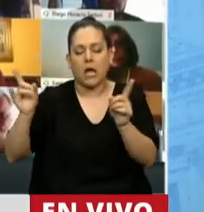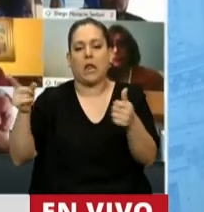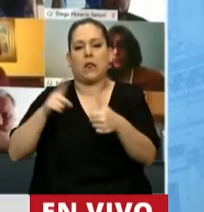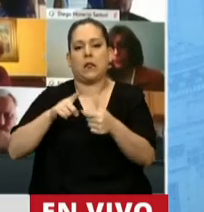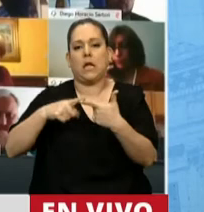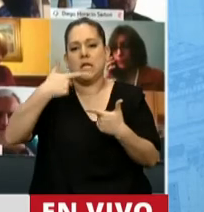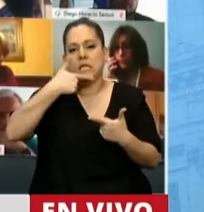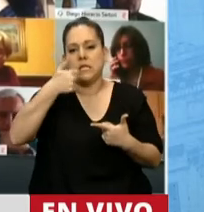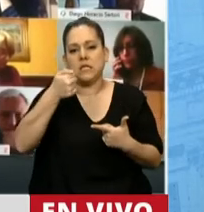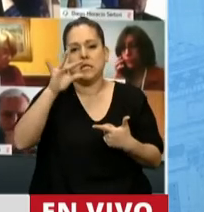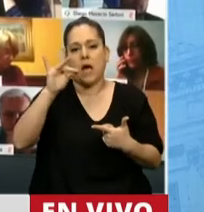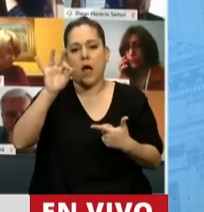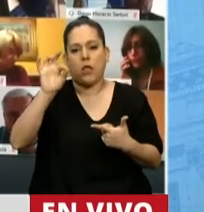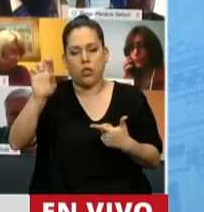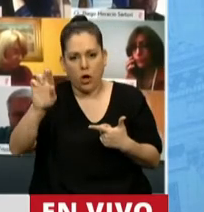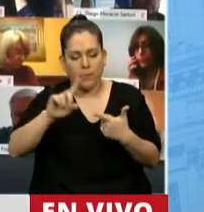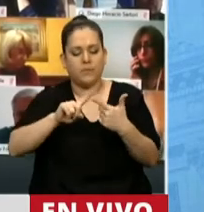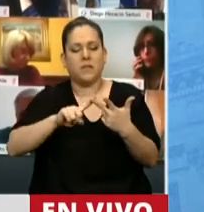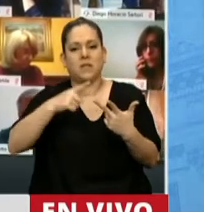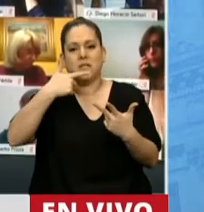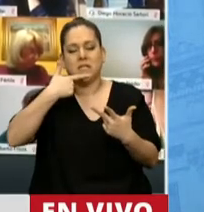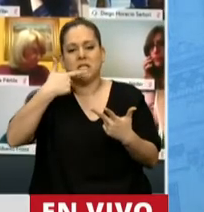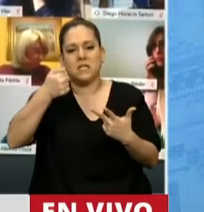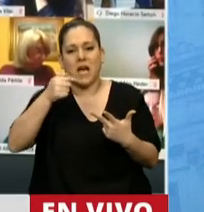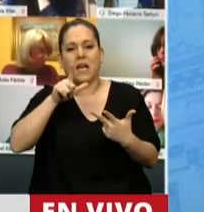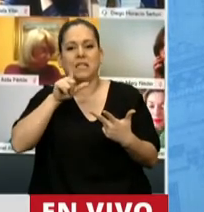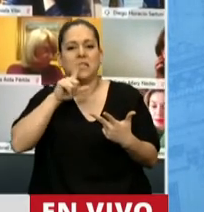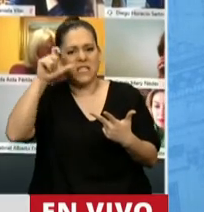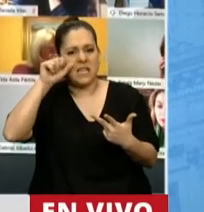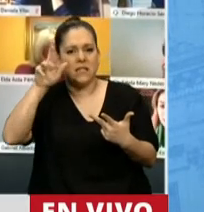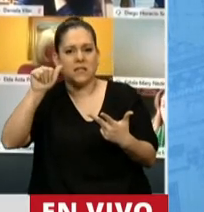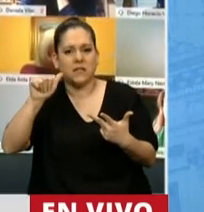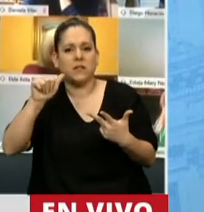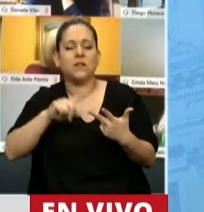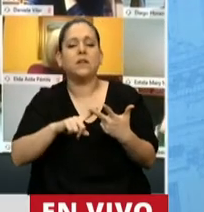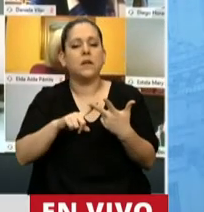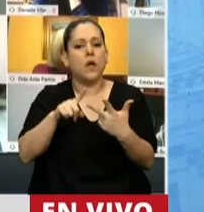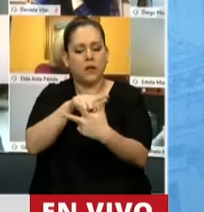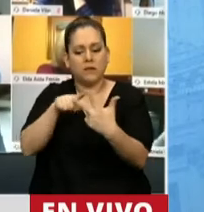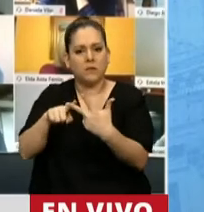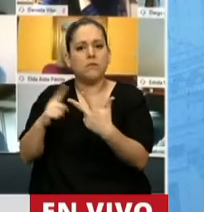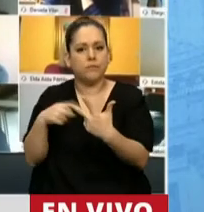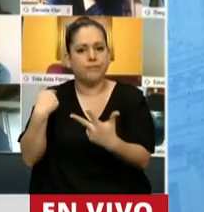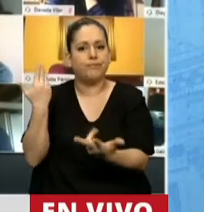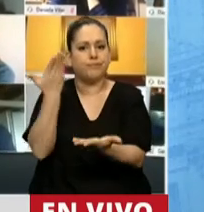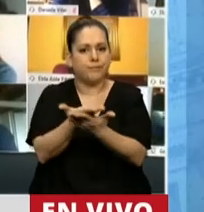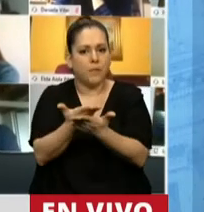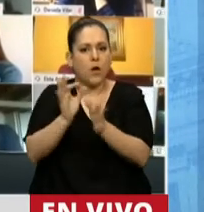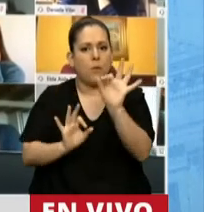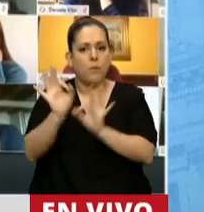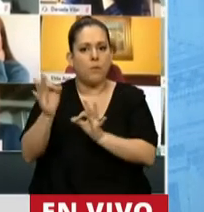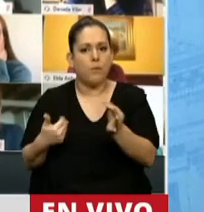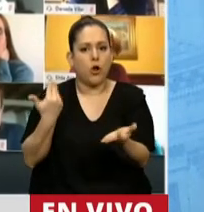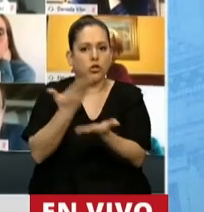SADOP y CETERA, vamos a presentar un proyecto para que